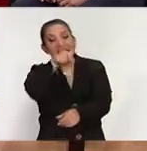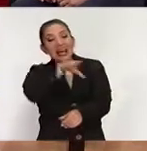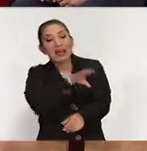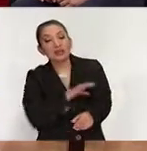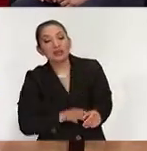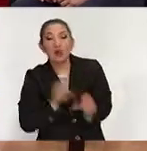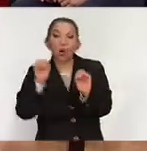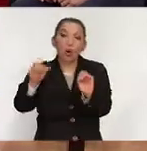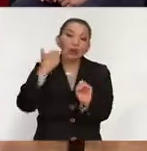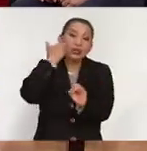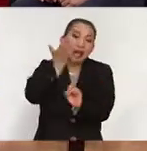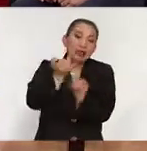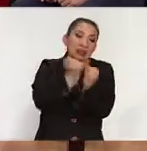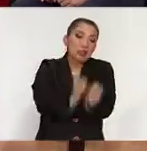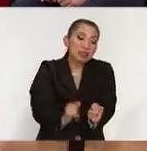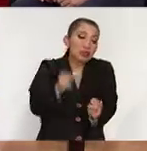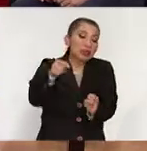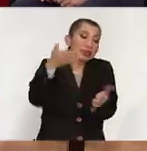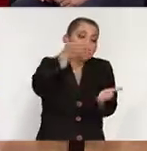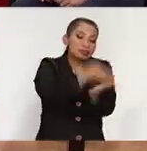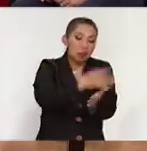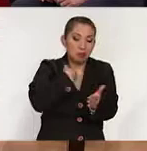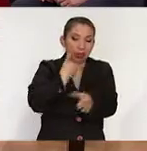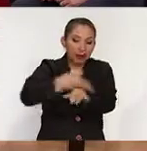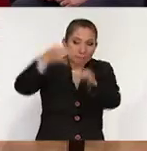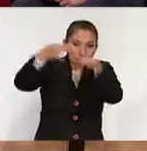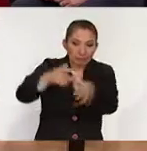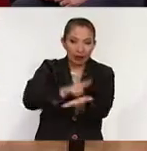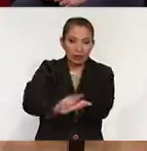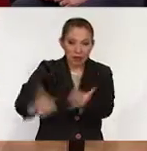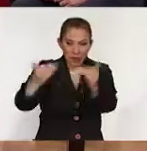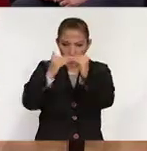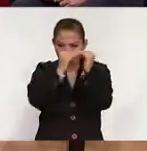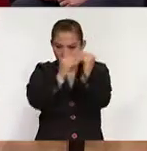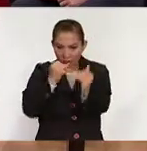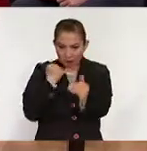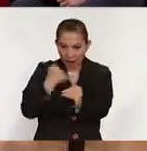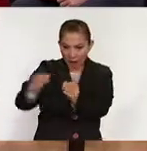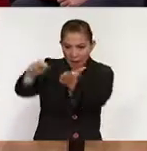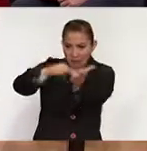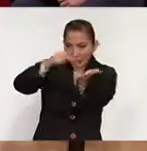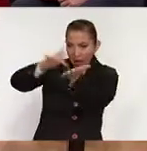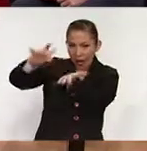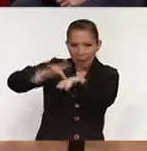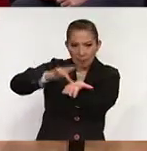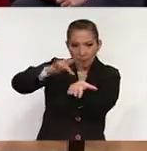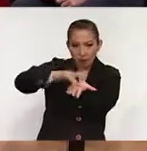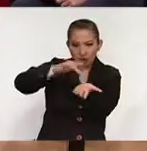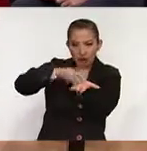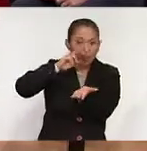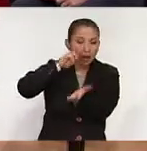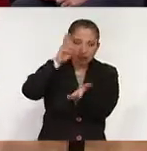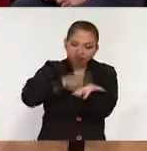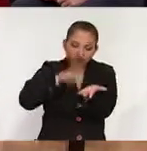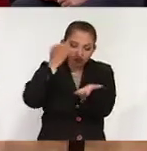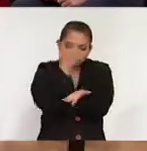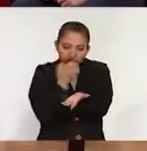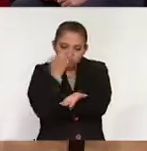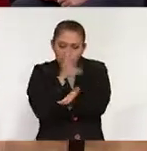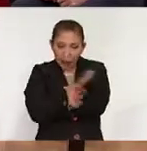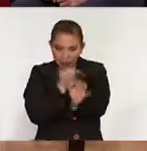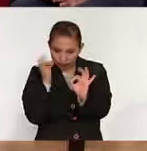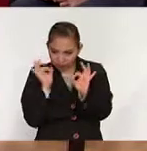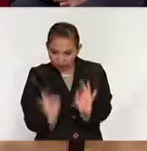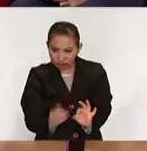candidatos o aspirantes independientes puedan tener un proceso limpio equitativo y neutro de captación de firmas de apoyo y validar todo esto para ver si hay